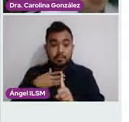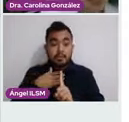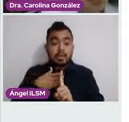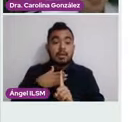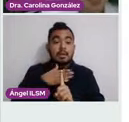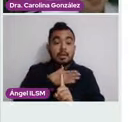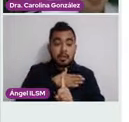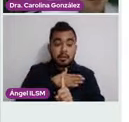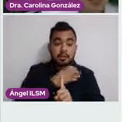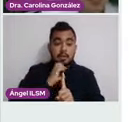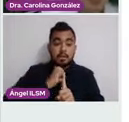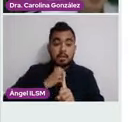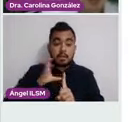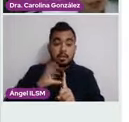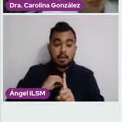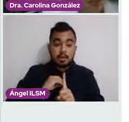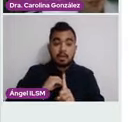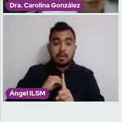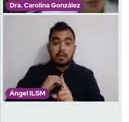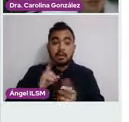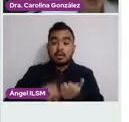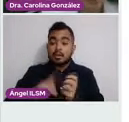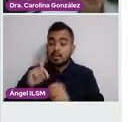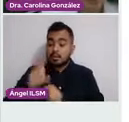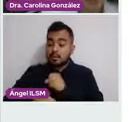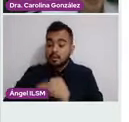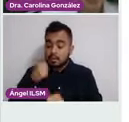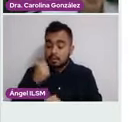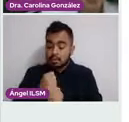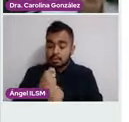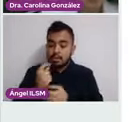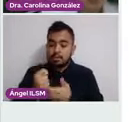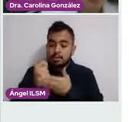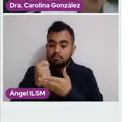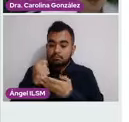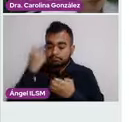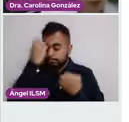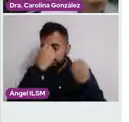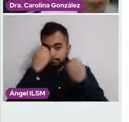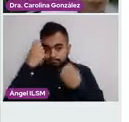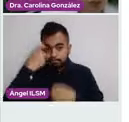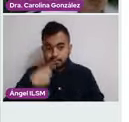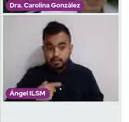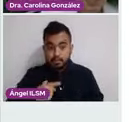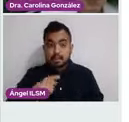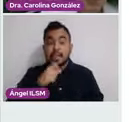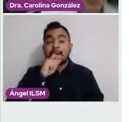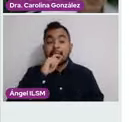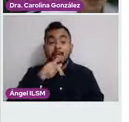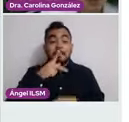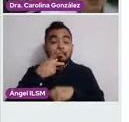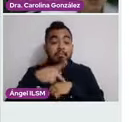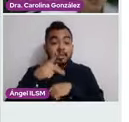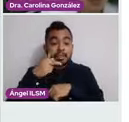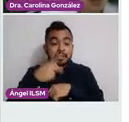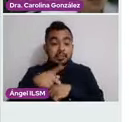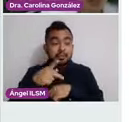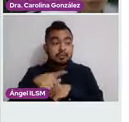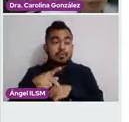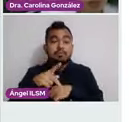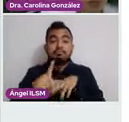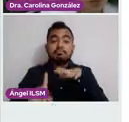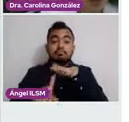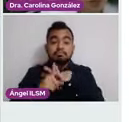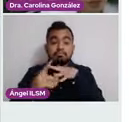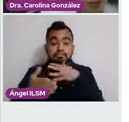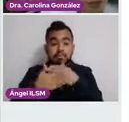Exposición a radioterapia antes de los 30 años. También se considera un factor de riesgo. El no haber tenido algún embarazo de